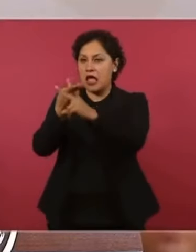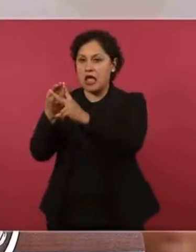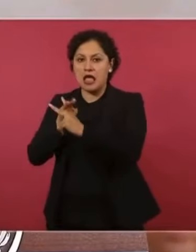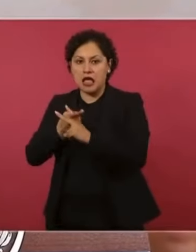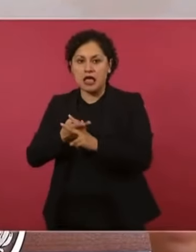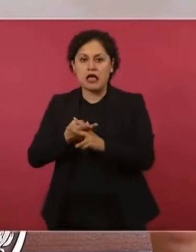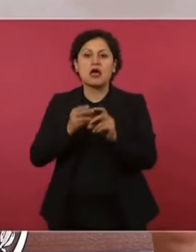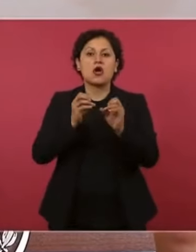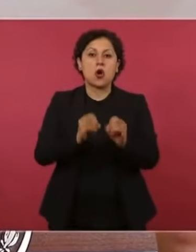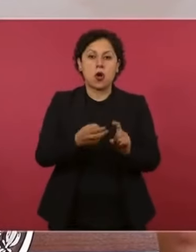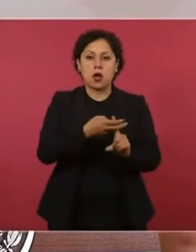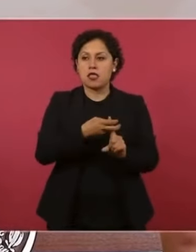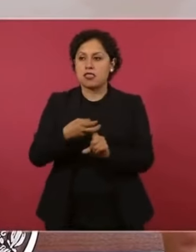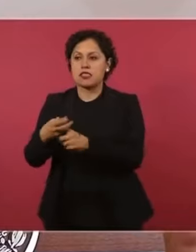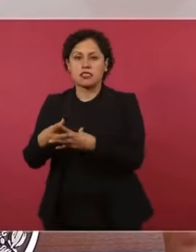desaparecía.